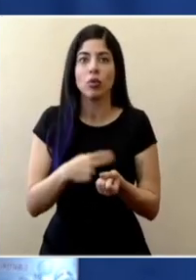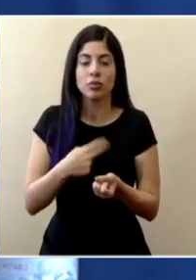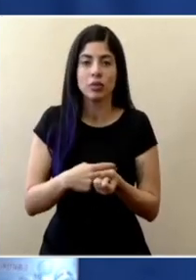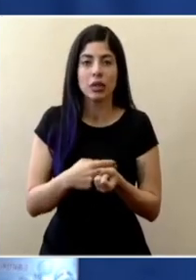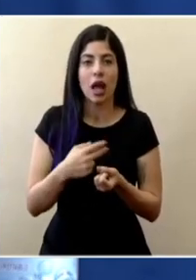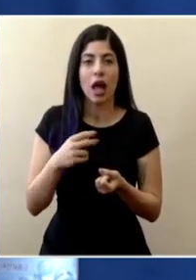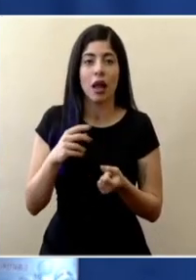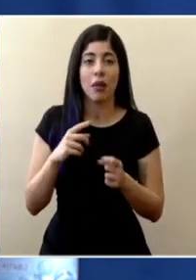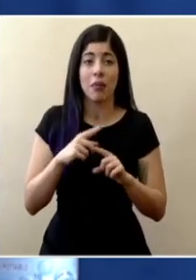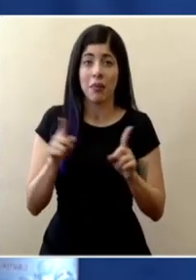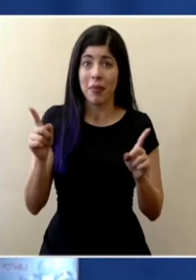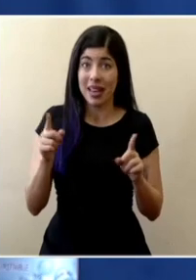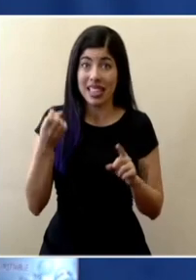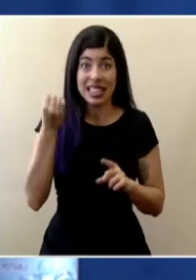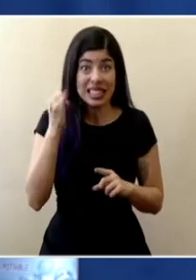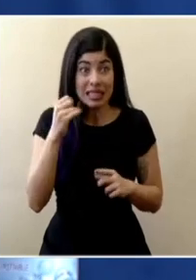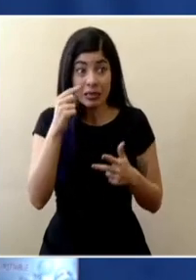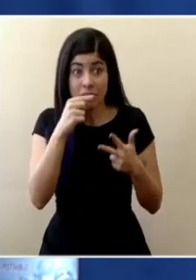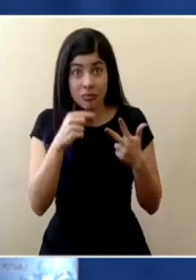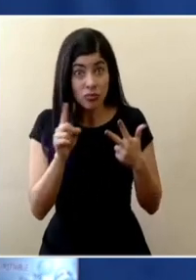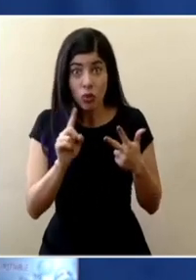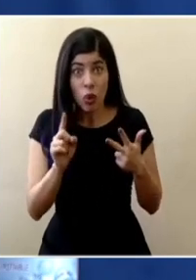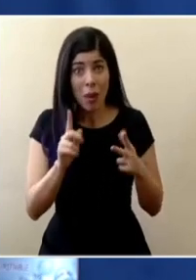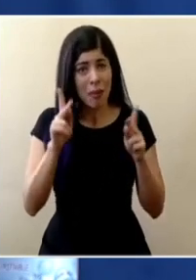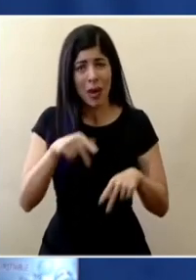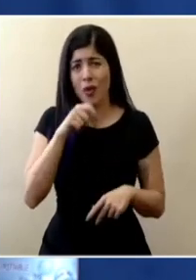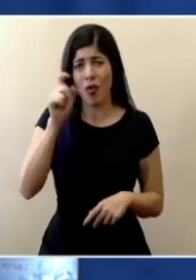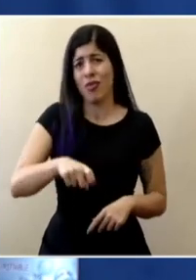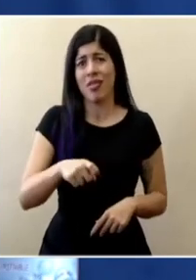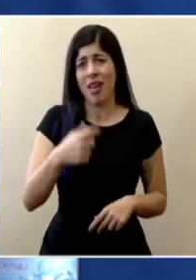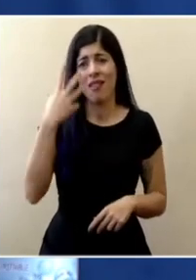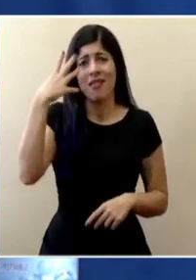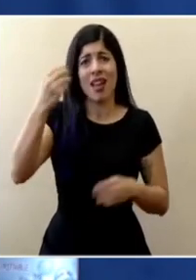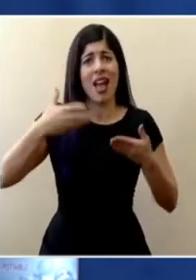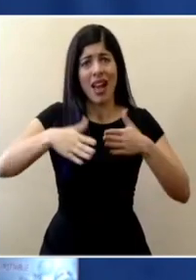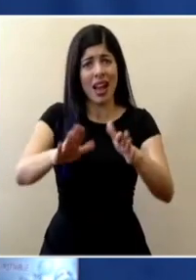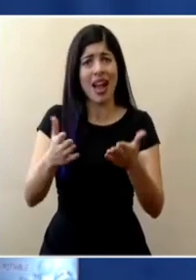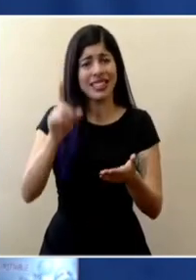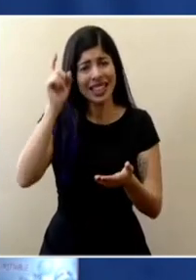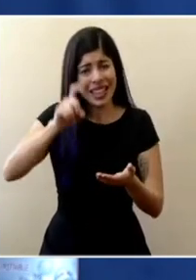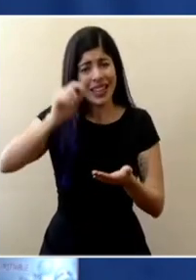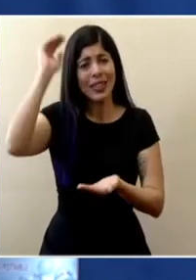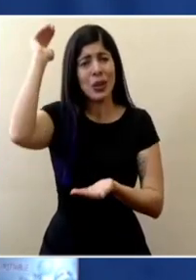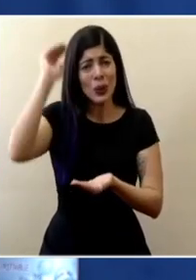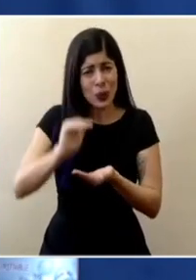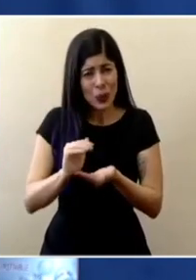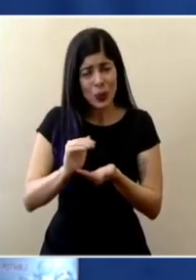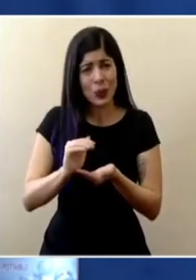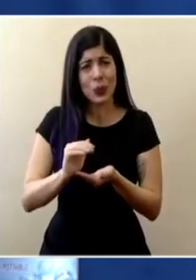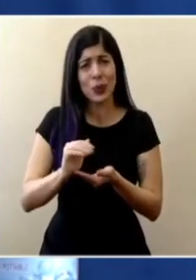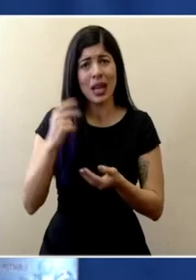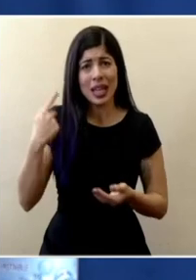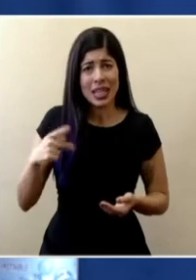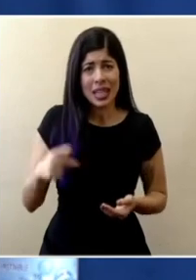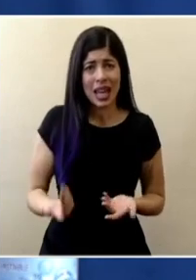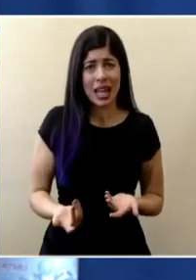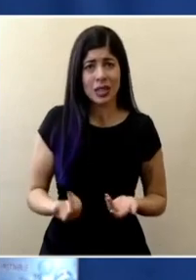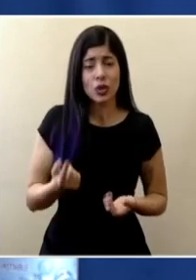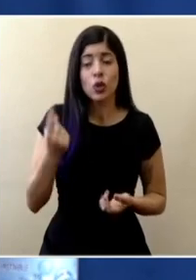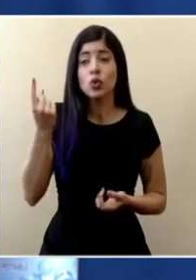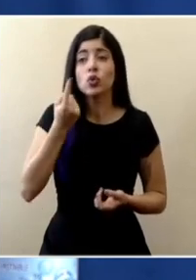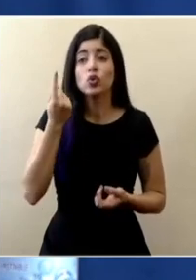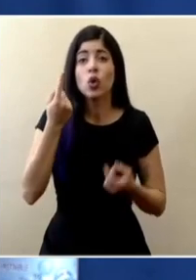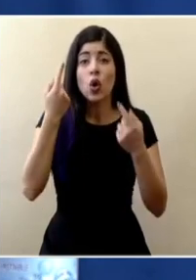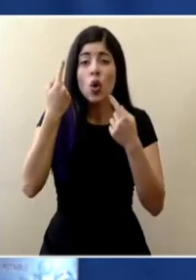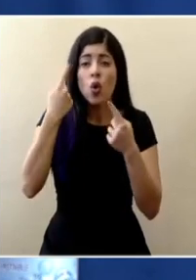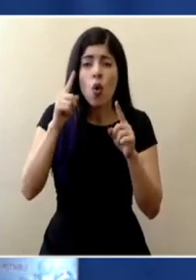pero o sea si no son esas cosas la gente no debe andar en la calle hay que minimizar de verdad el riesgo y eso solamente